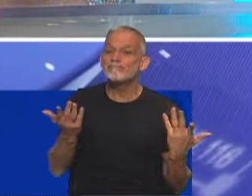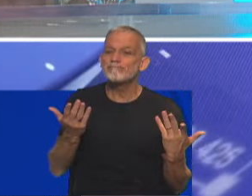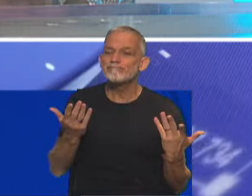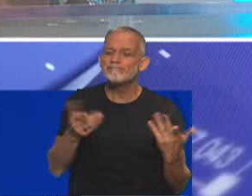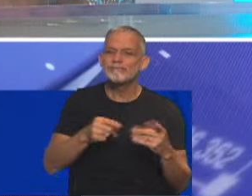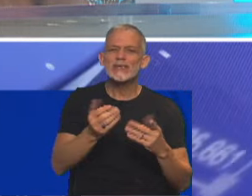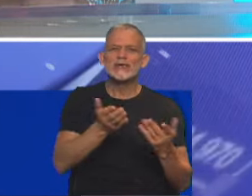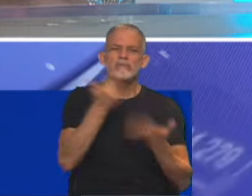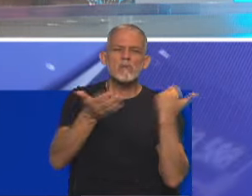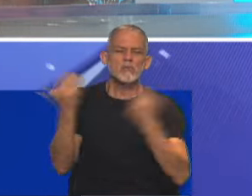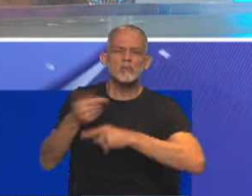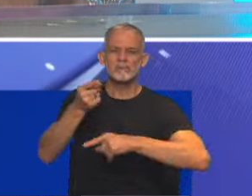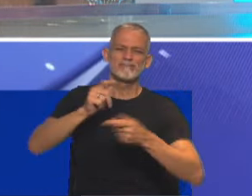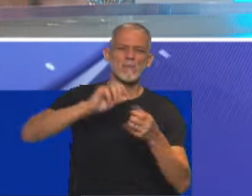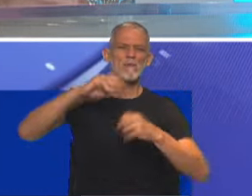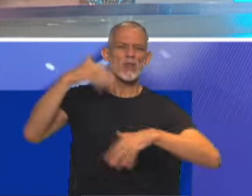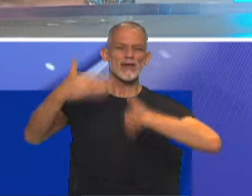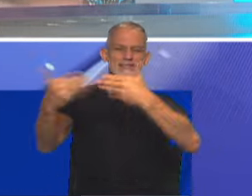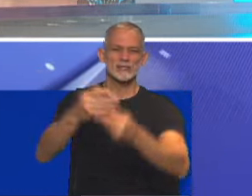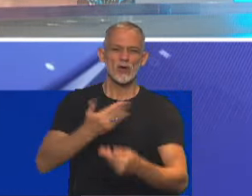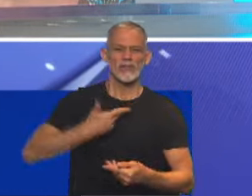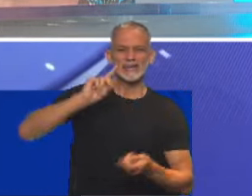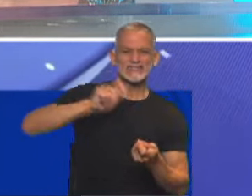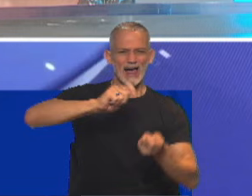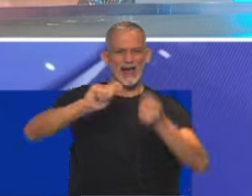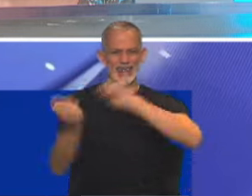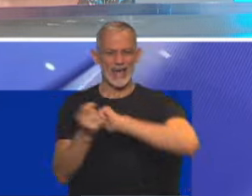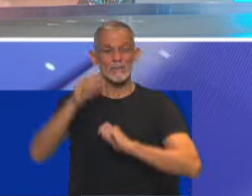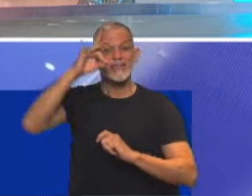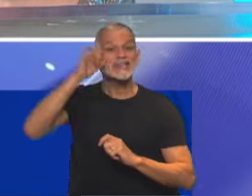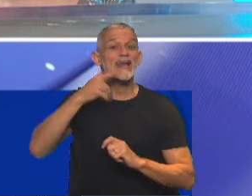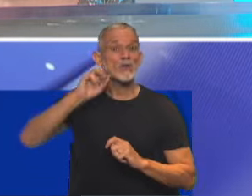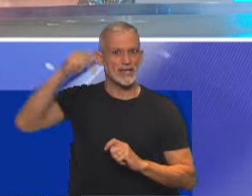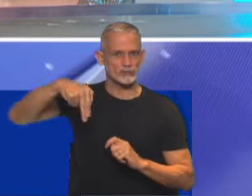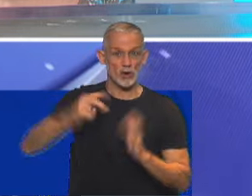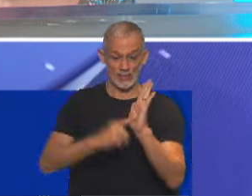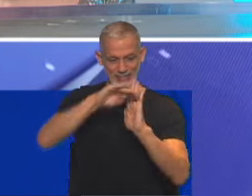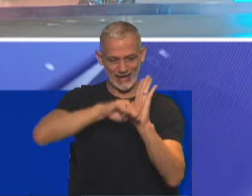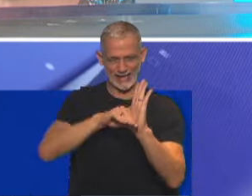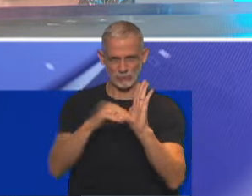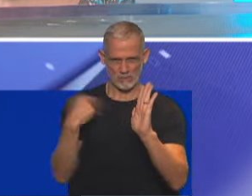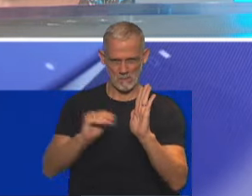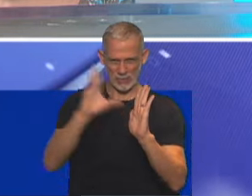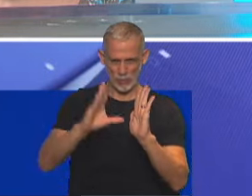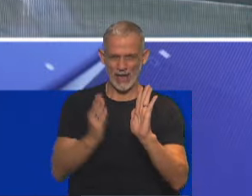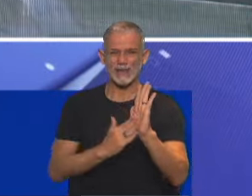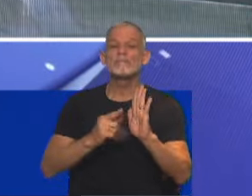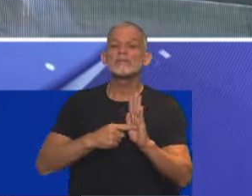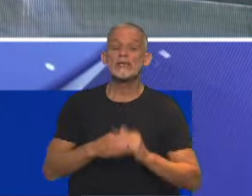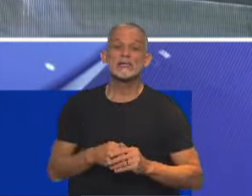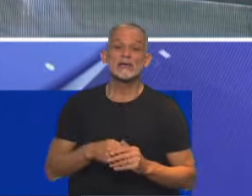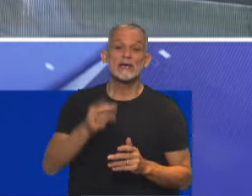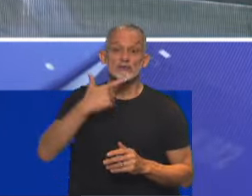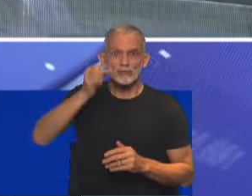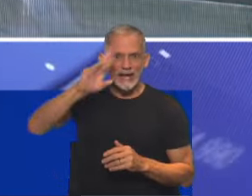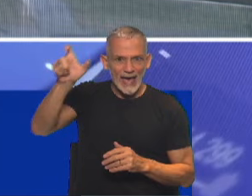la desregulación y modernización, así lo dice el decreto que se dio a conocer ayer a la madrugada. Un Sturzenegger que además es